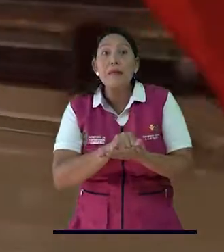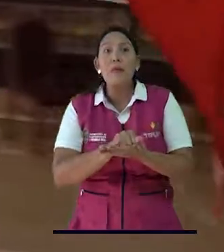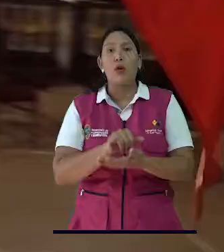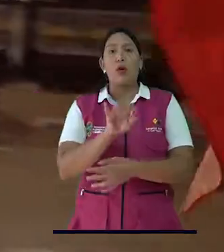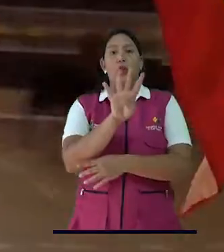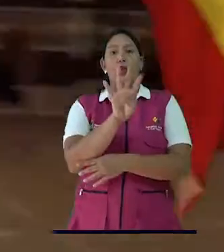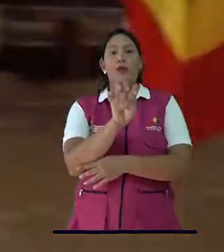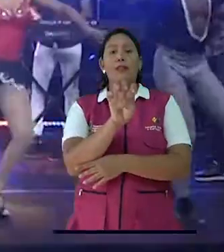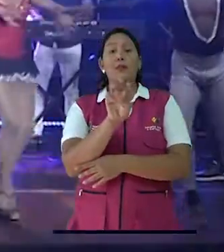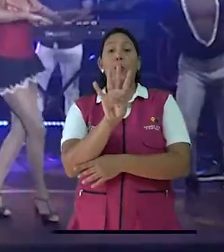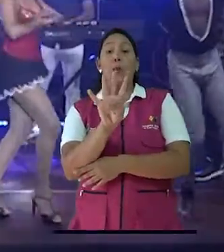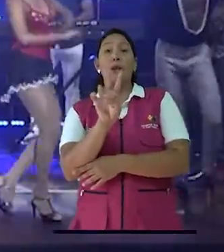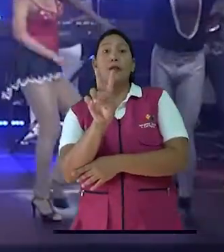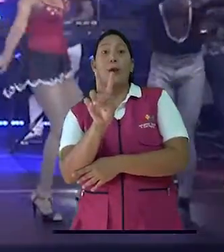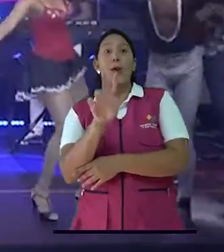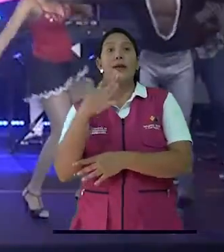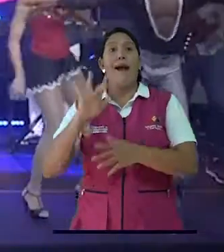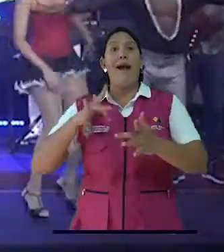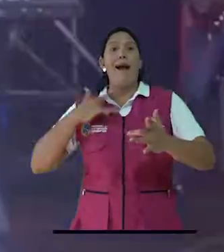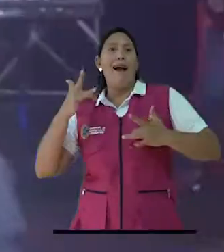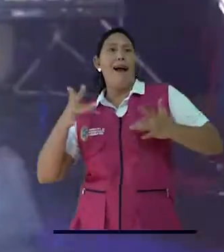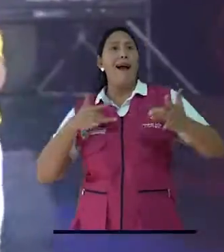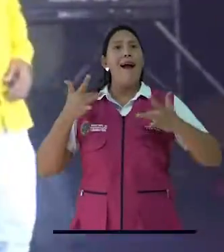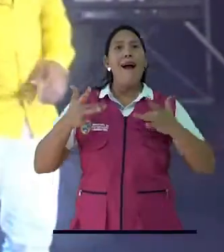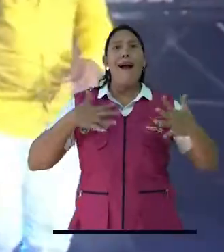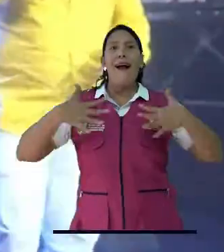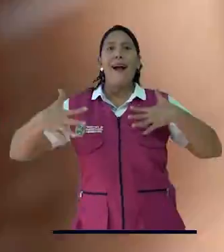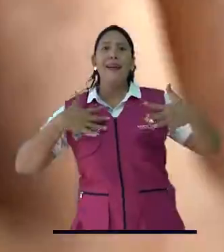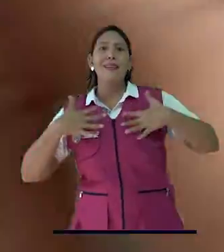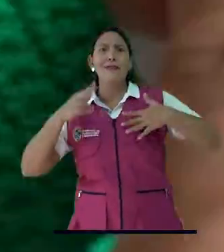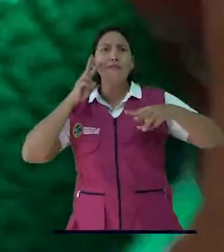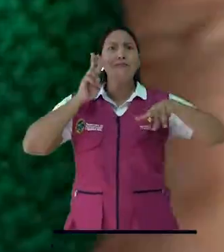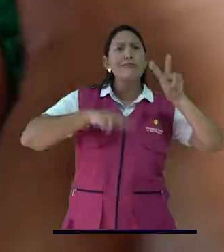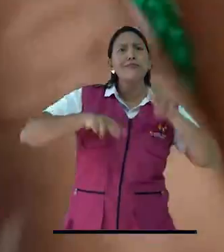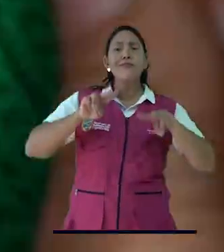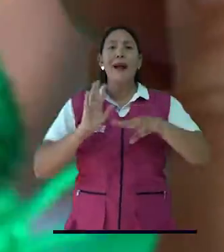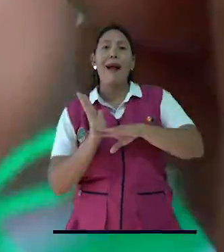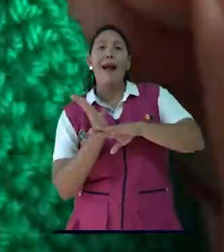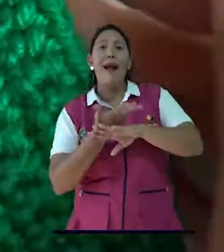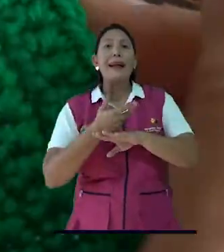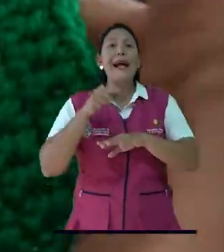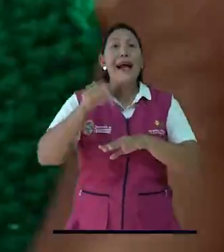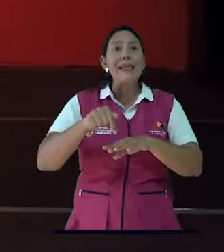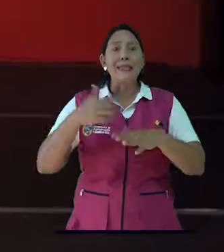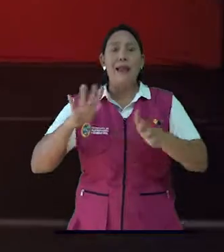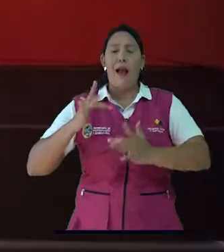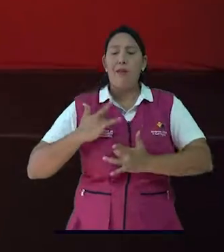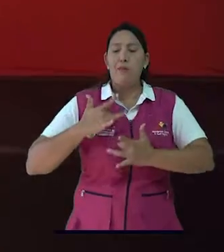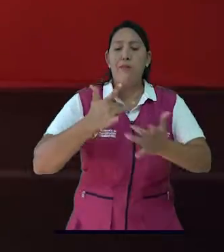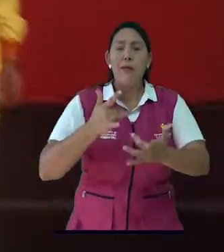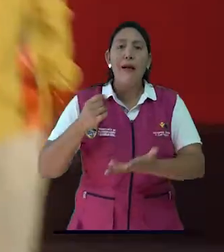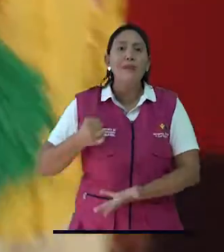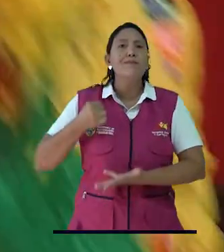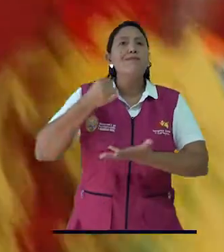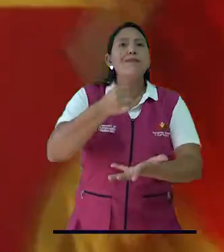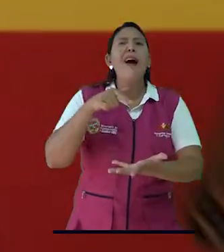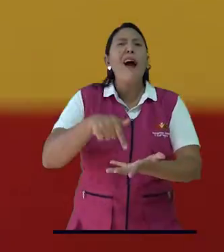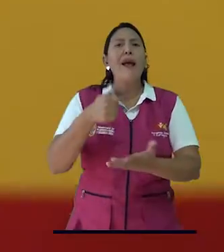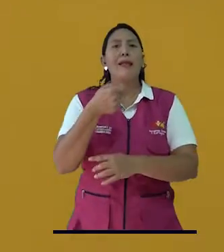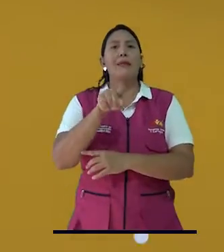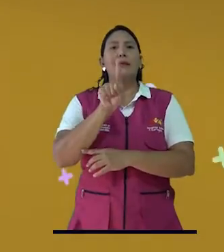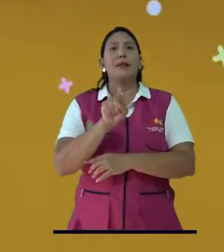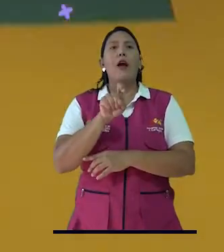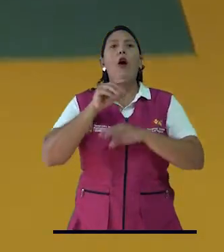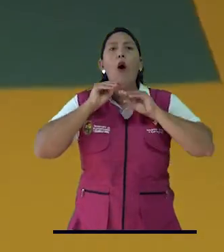Asimismo, 942 artistas, gestores y artesanos se beneficiaron con nuestros estímulos para las